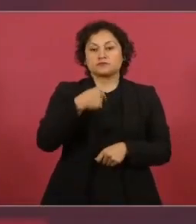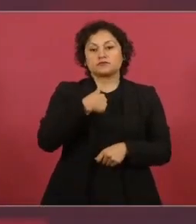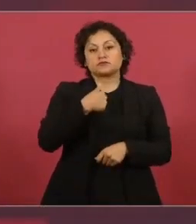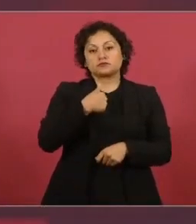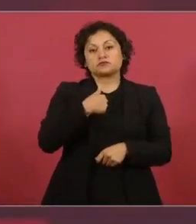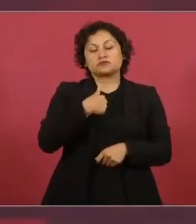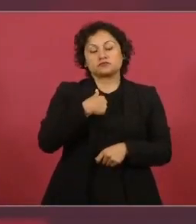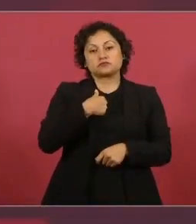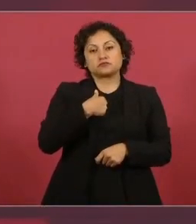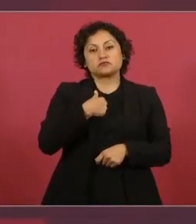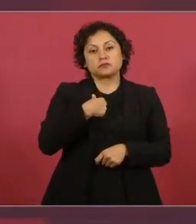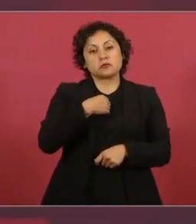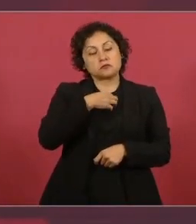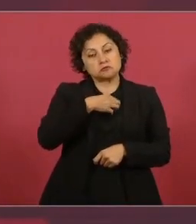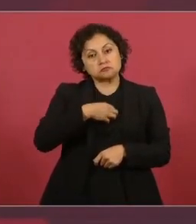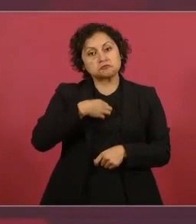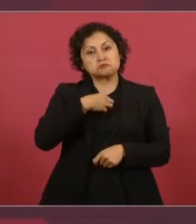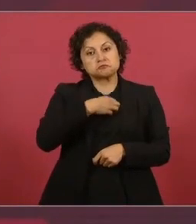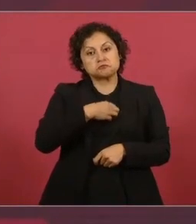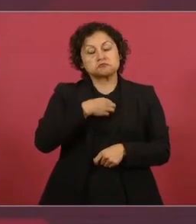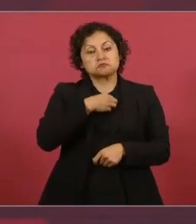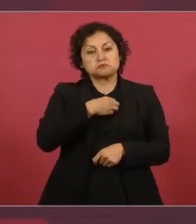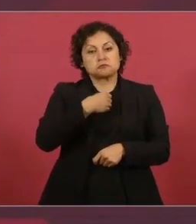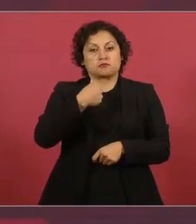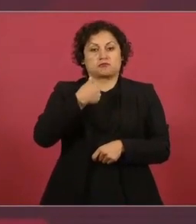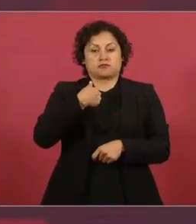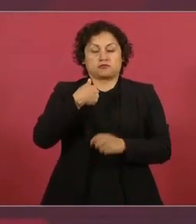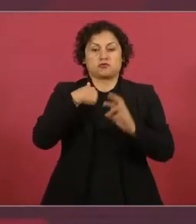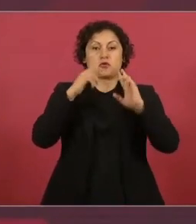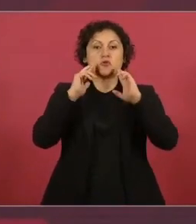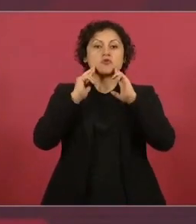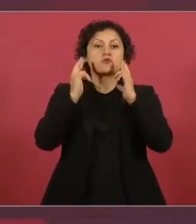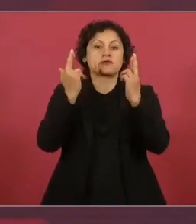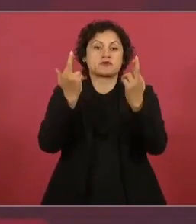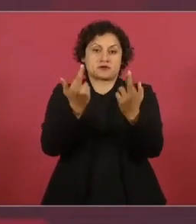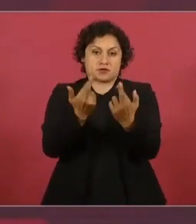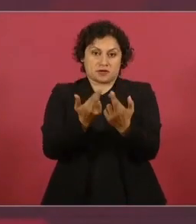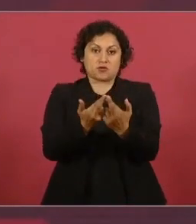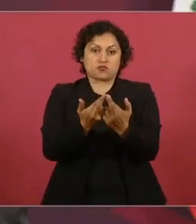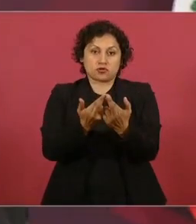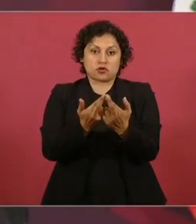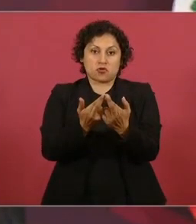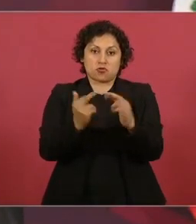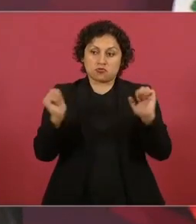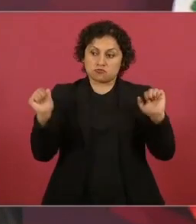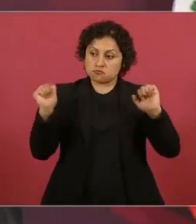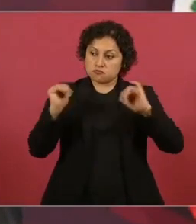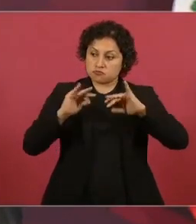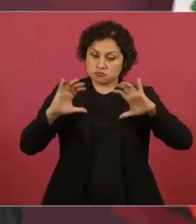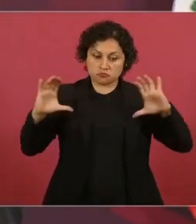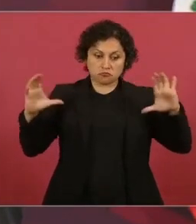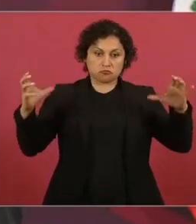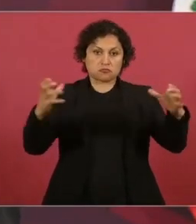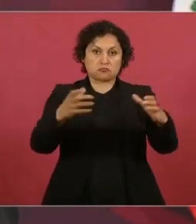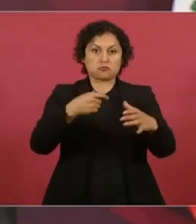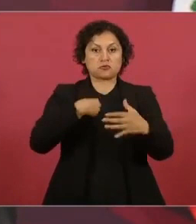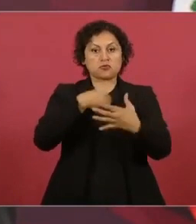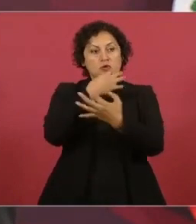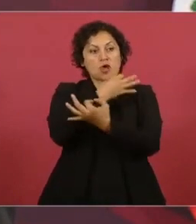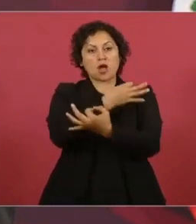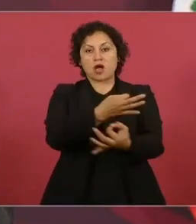en la reunión amplia el que en estas circunstancias de